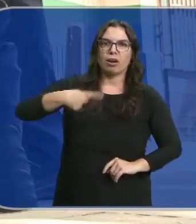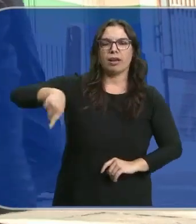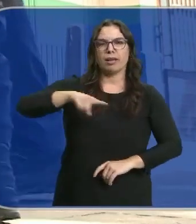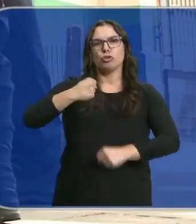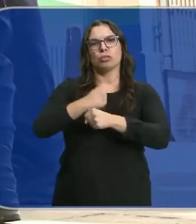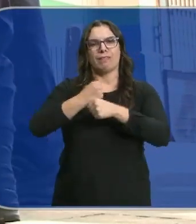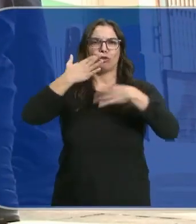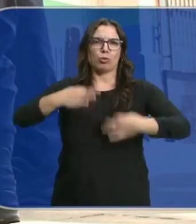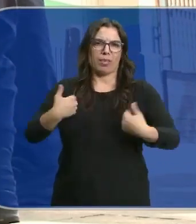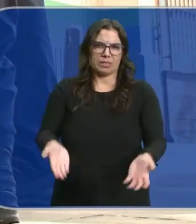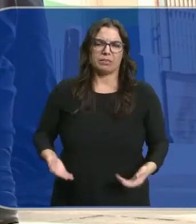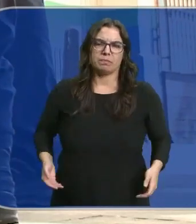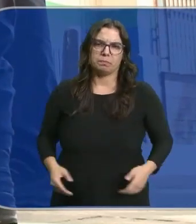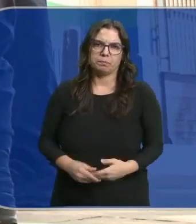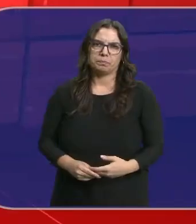con mayor seguridad.